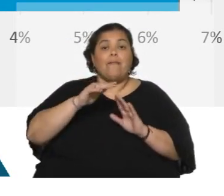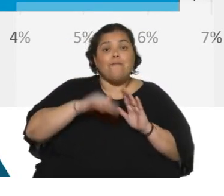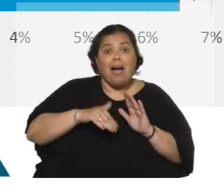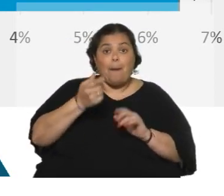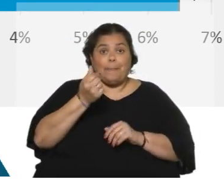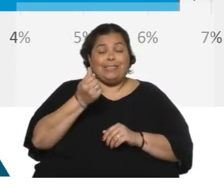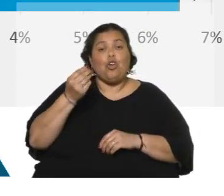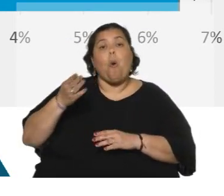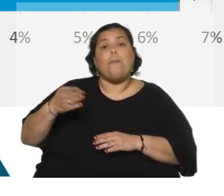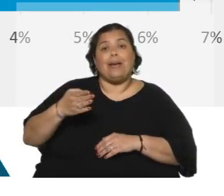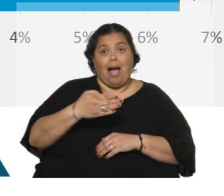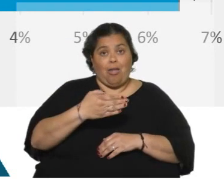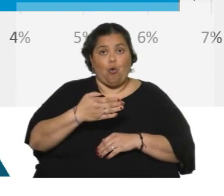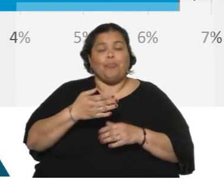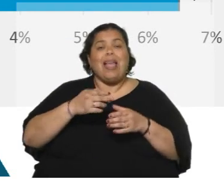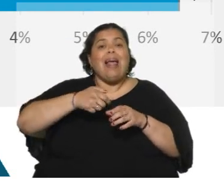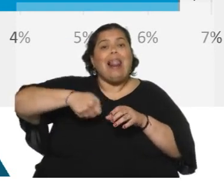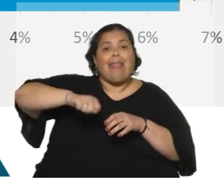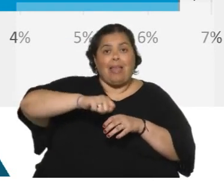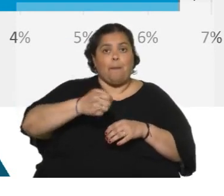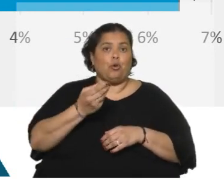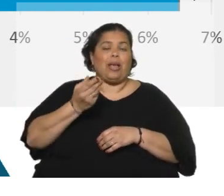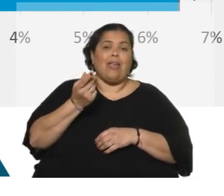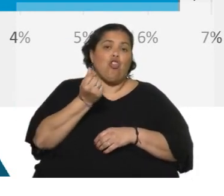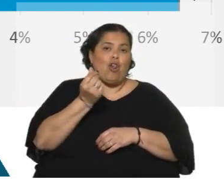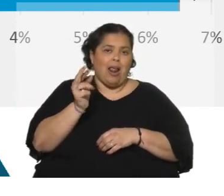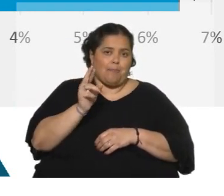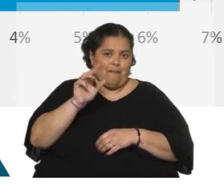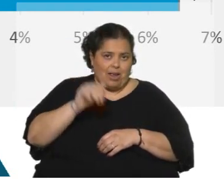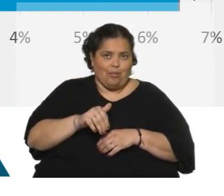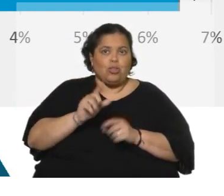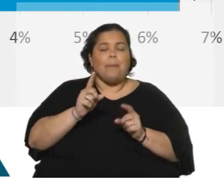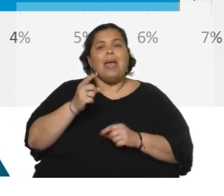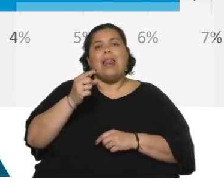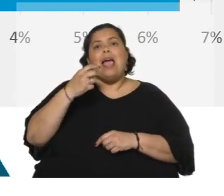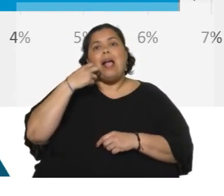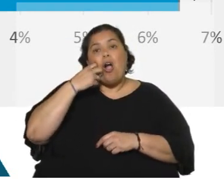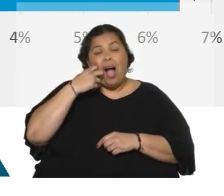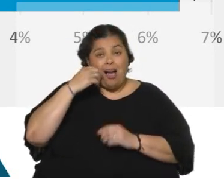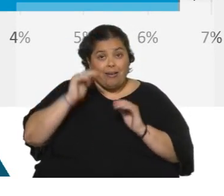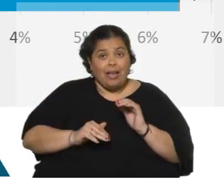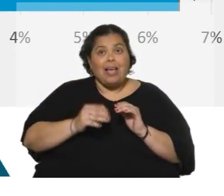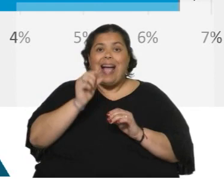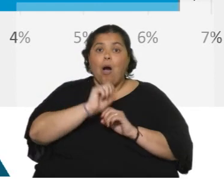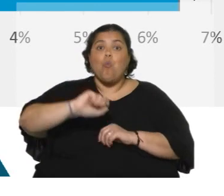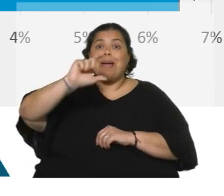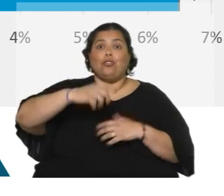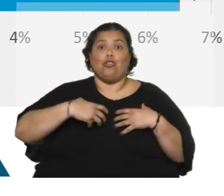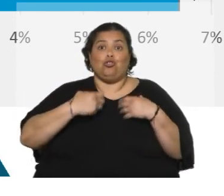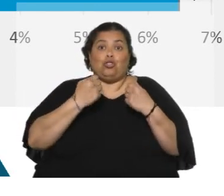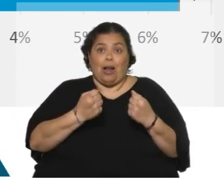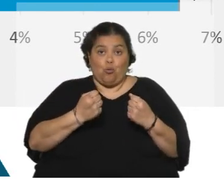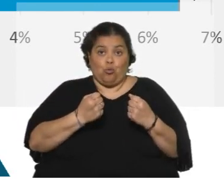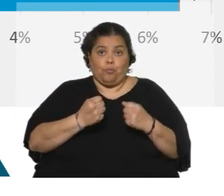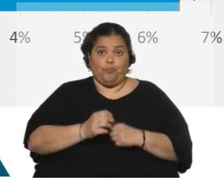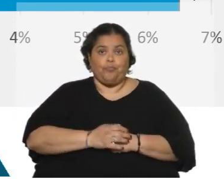pescado, especialmente productos enlatados, menor dólar, varios cortes de carne a vacuna, una suba en la salud, algo mayor en el